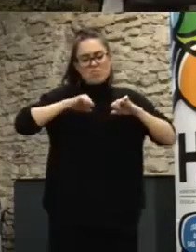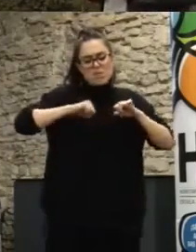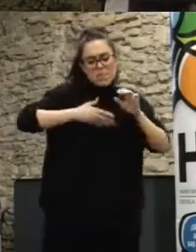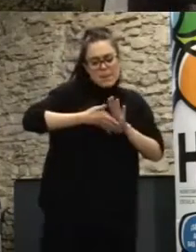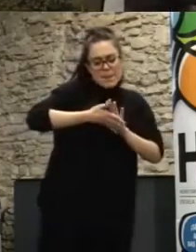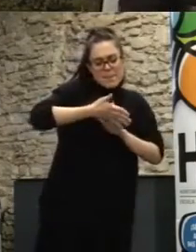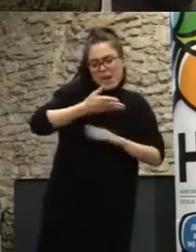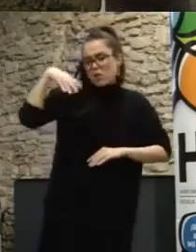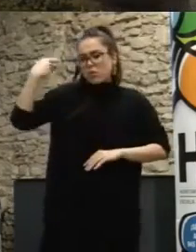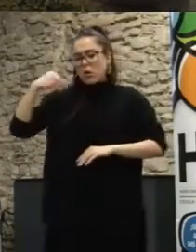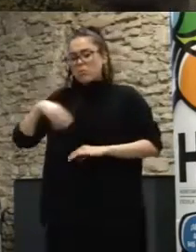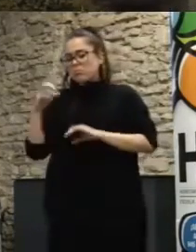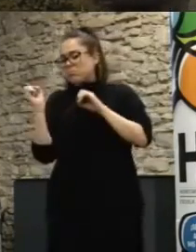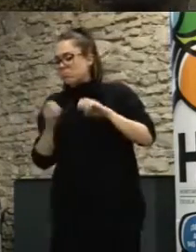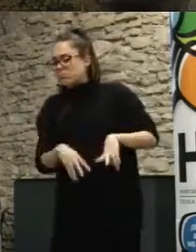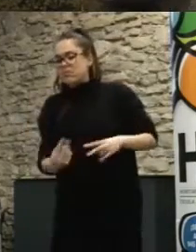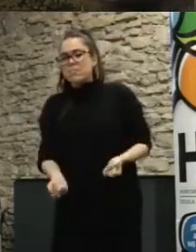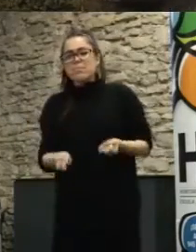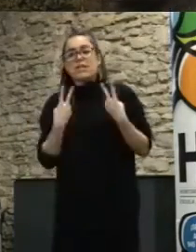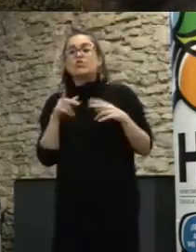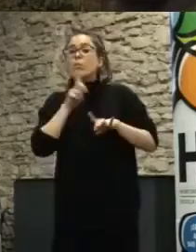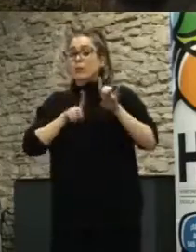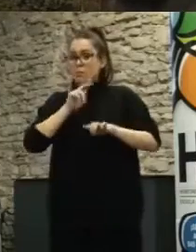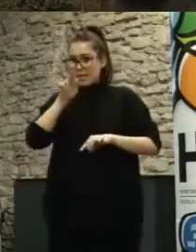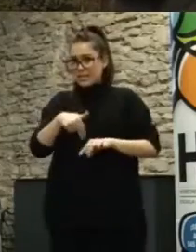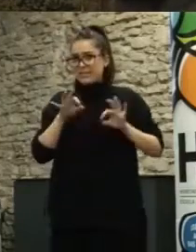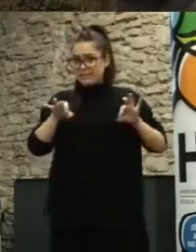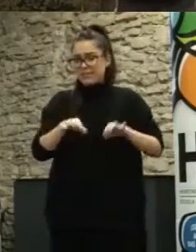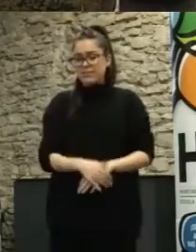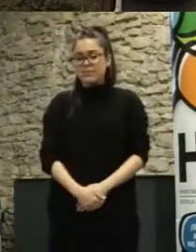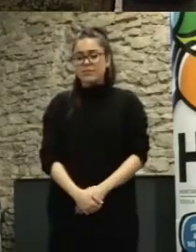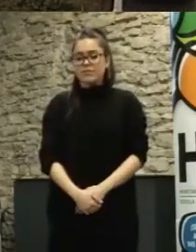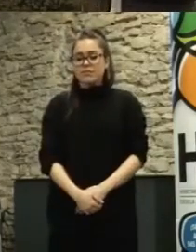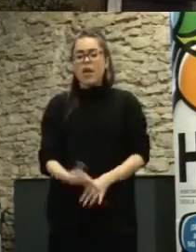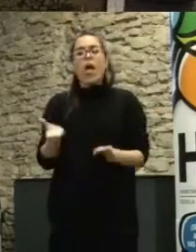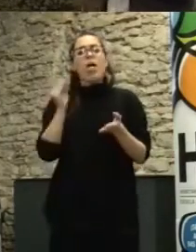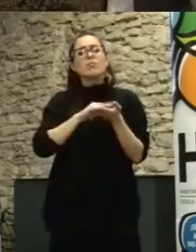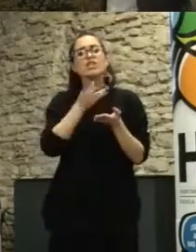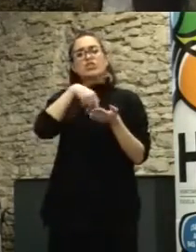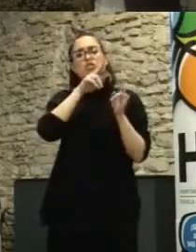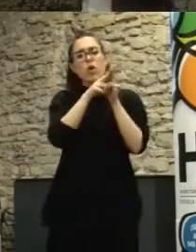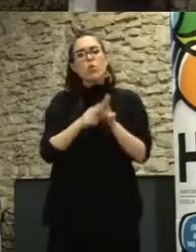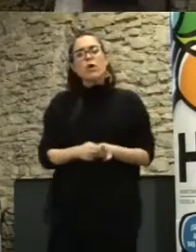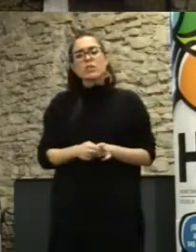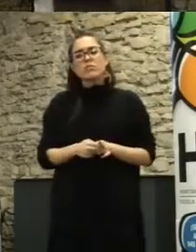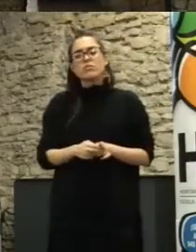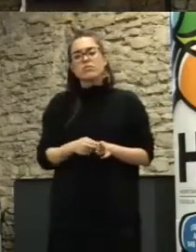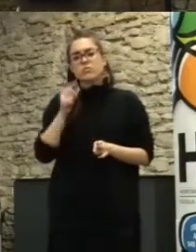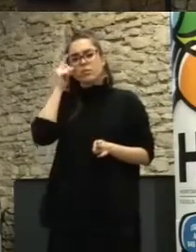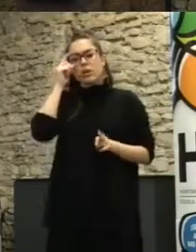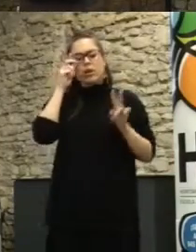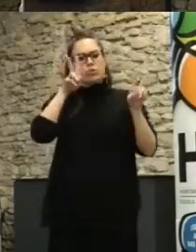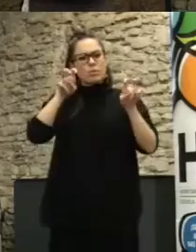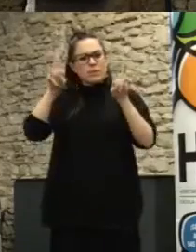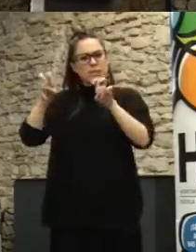quieren participar ahí tenemos otro problema ¿no? y además hemos hecho una encuesta anual sobre diferentes cuestiones